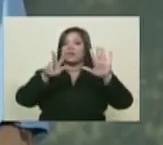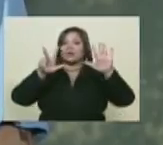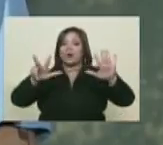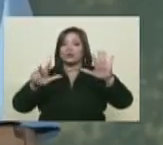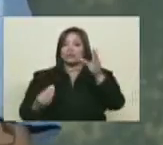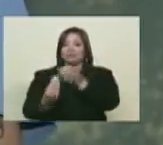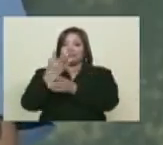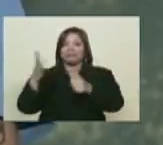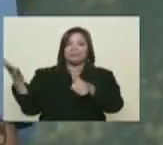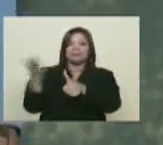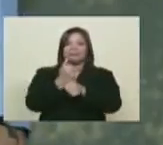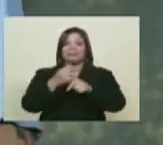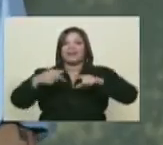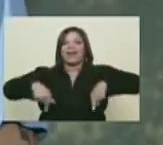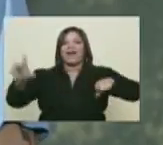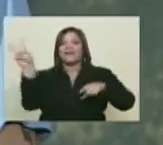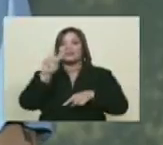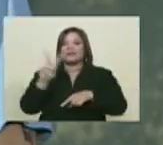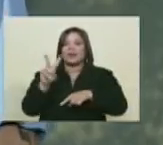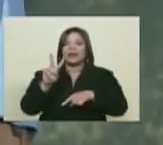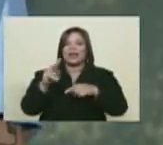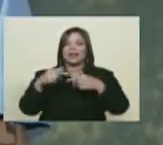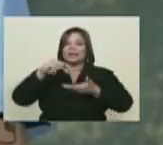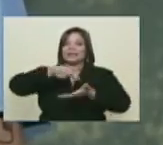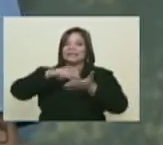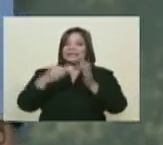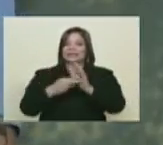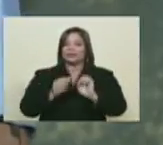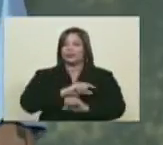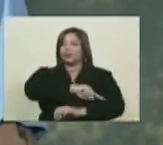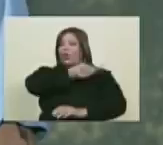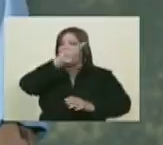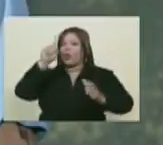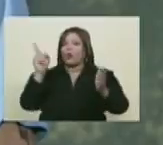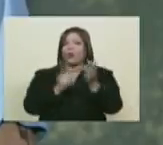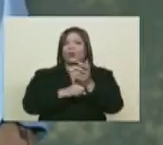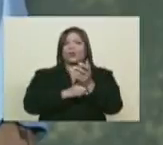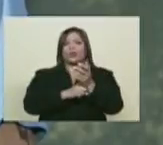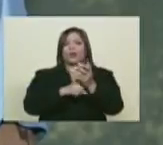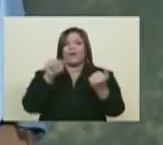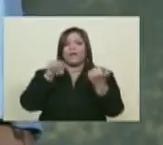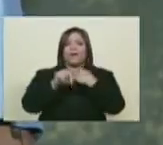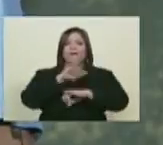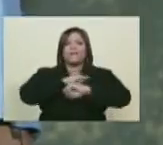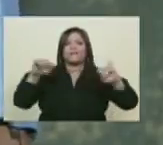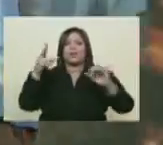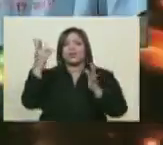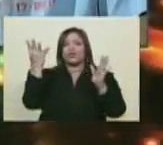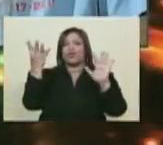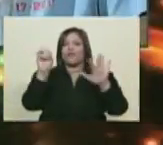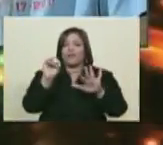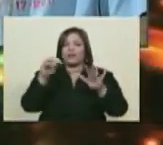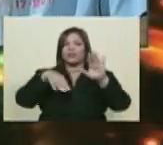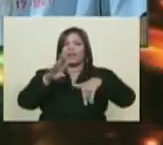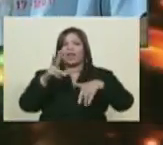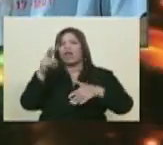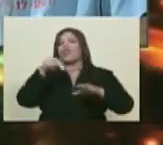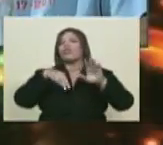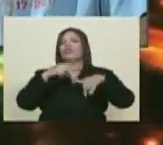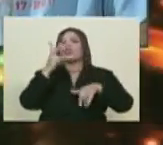Venezuela y marca la pauta en toda la década de finales de los 90 y toda la década de los 2000.